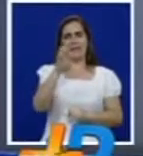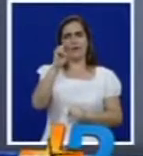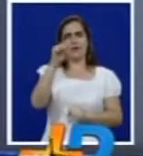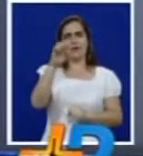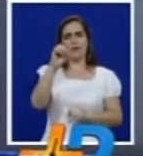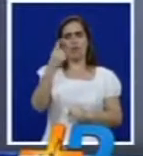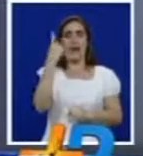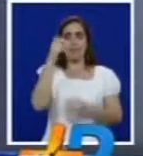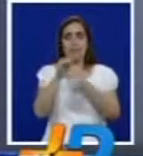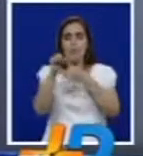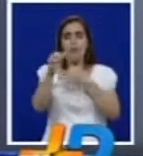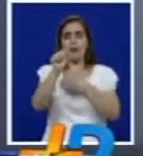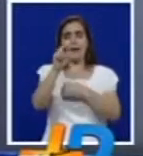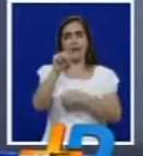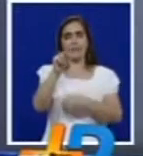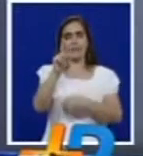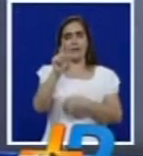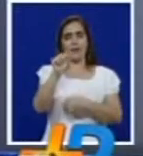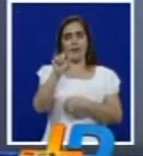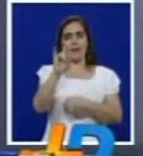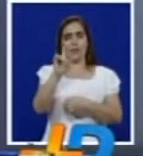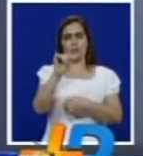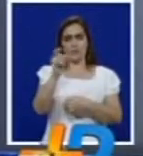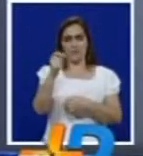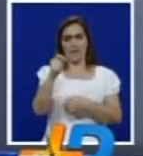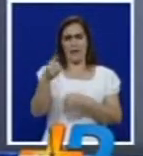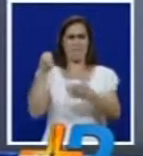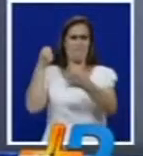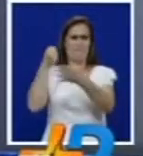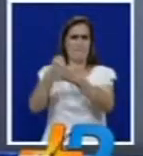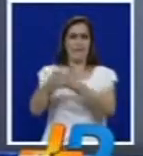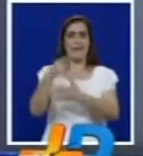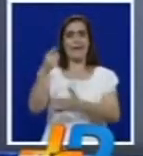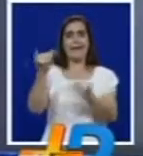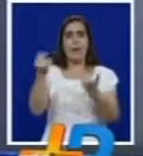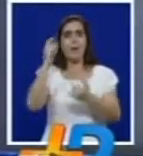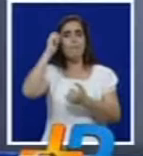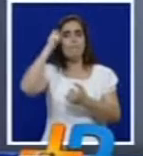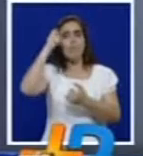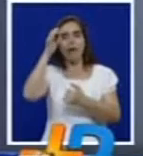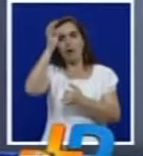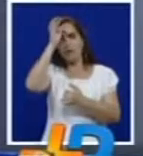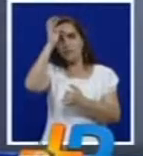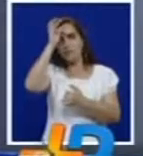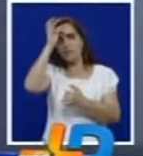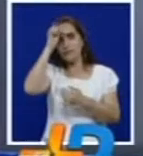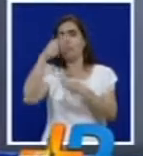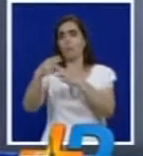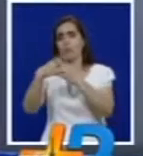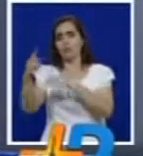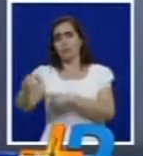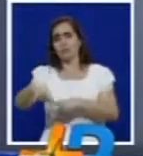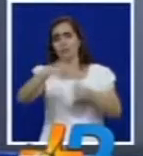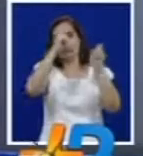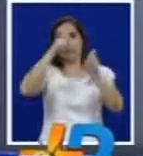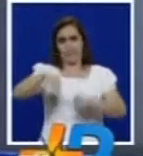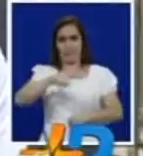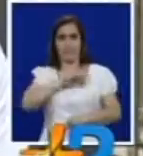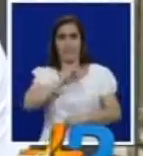ayer en Andalucía. Rincón, quien se encuentra recluido en el hospital San José de Buga, sería trasladado en las próximas horas a Cali.